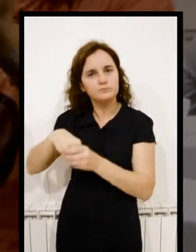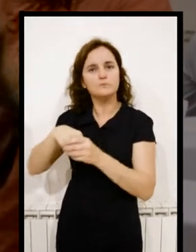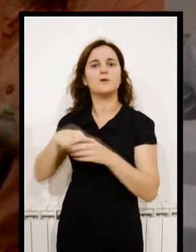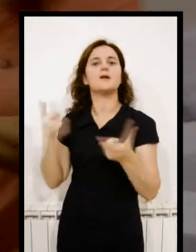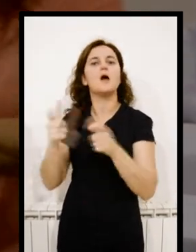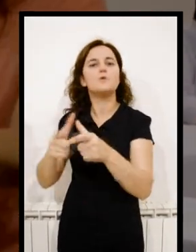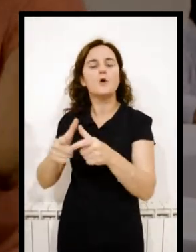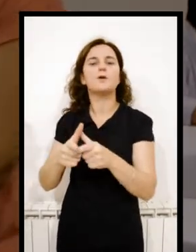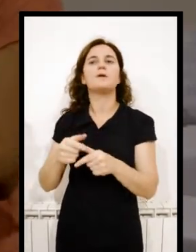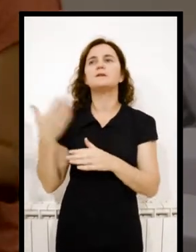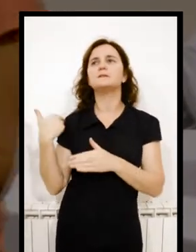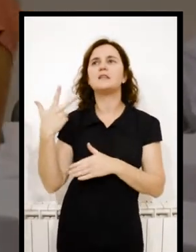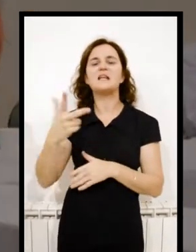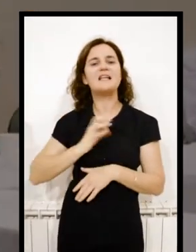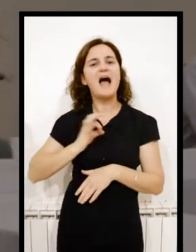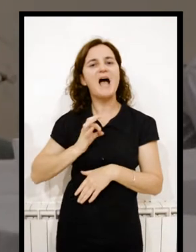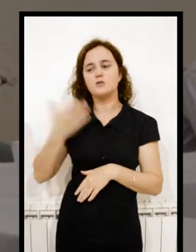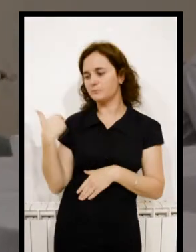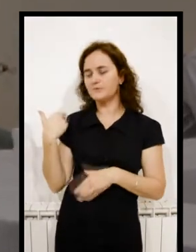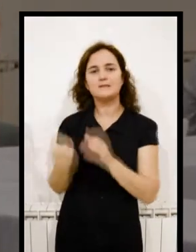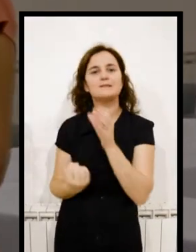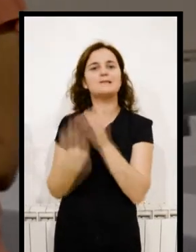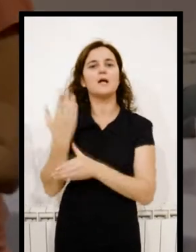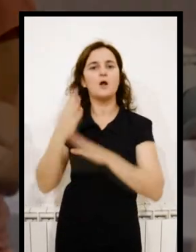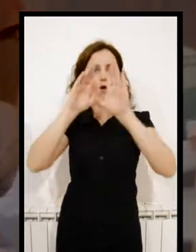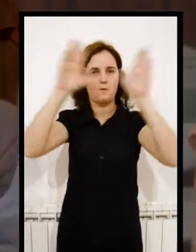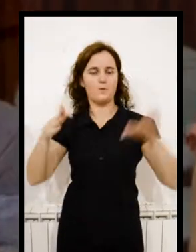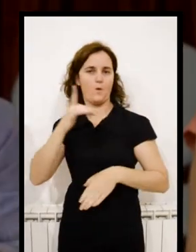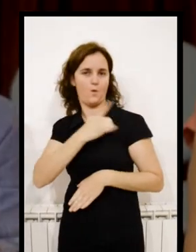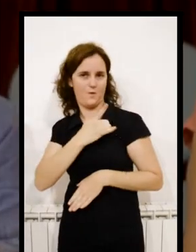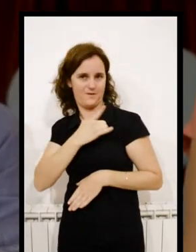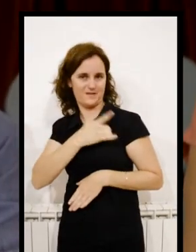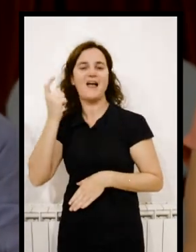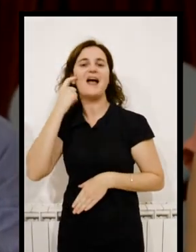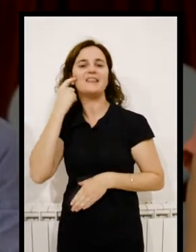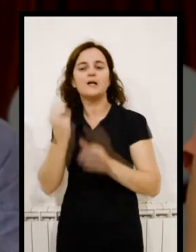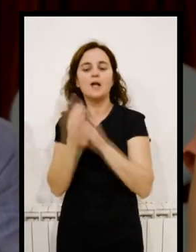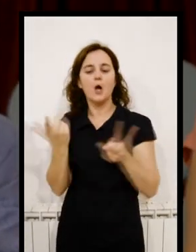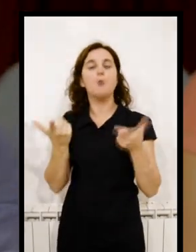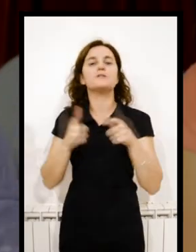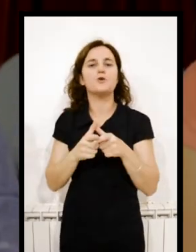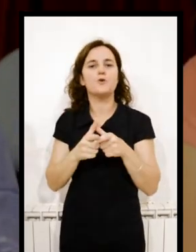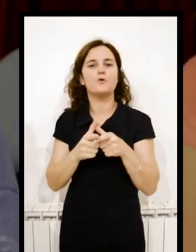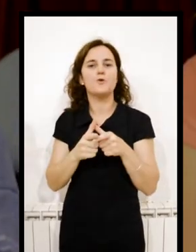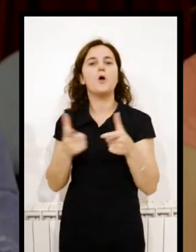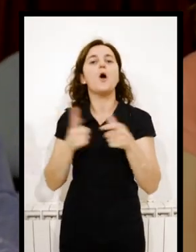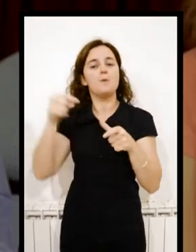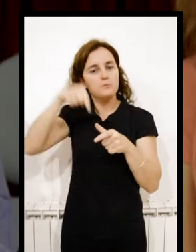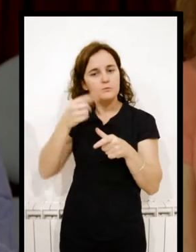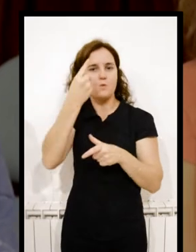parte, y recién, hace tres años, se creó en la Universidad de Entre Ríos, la Comisión,